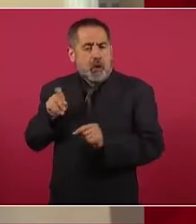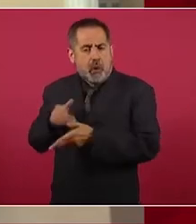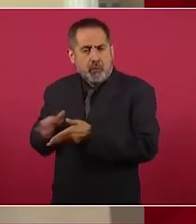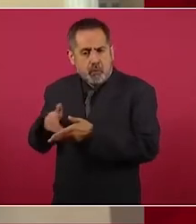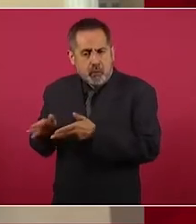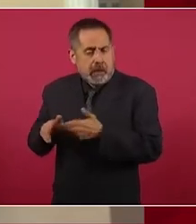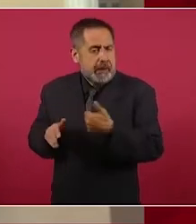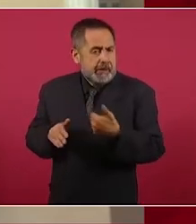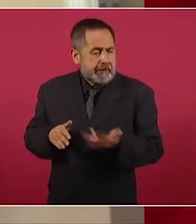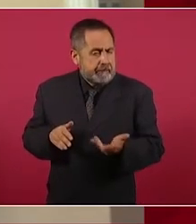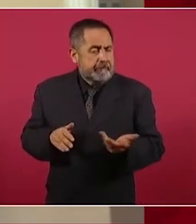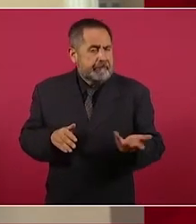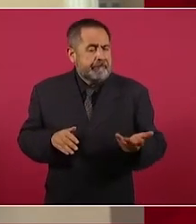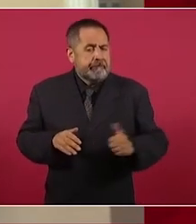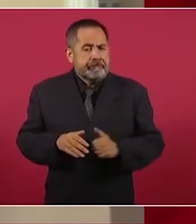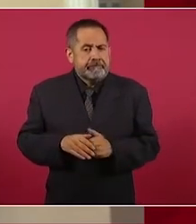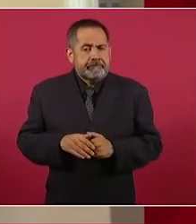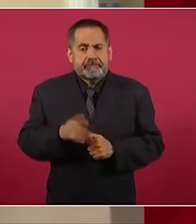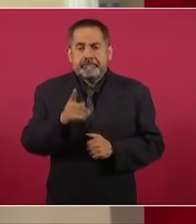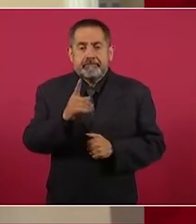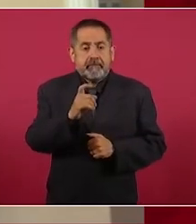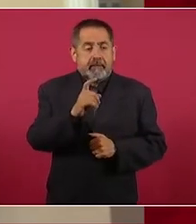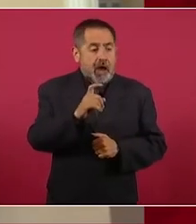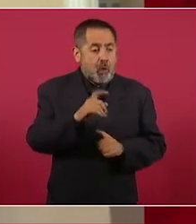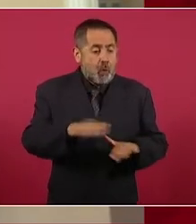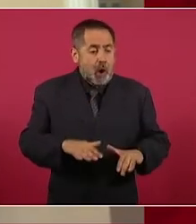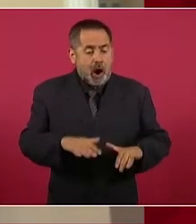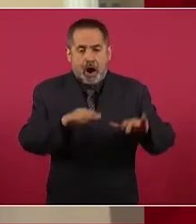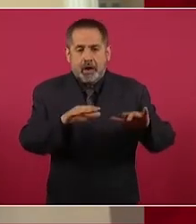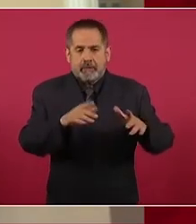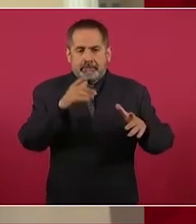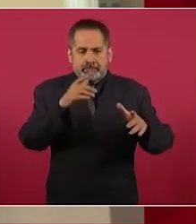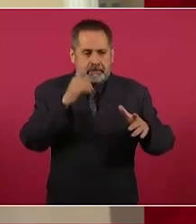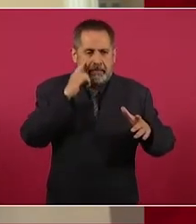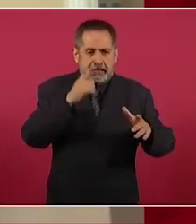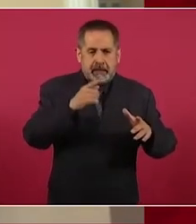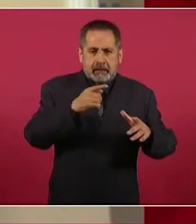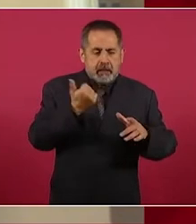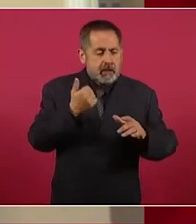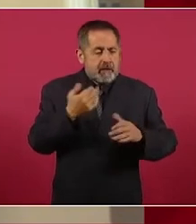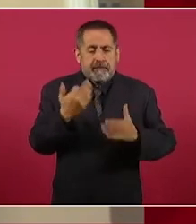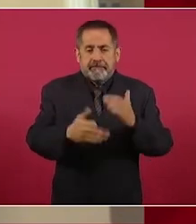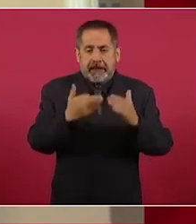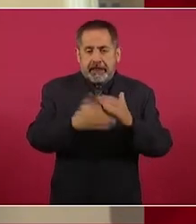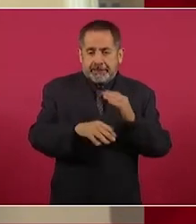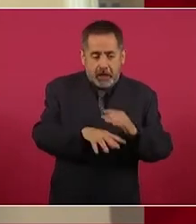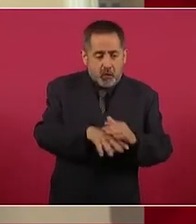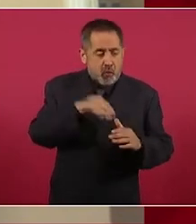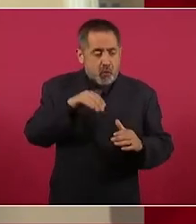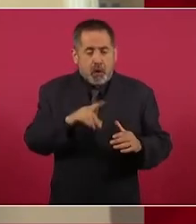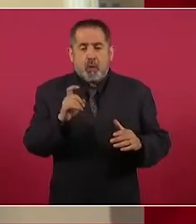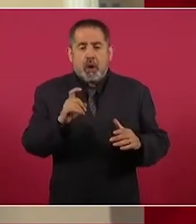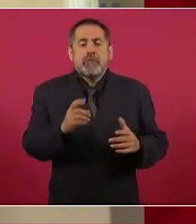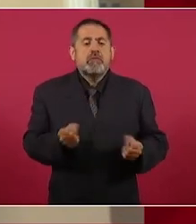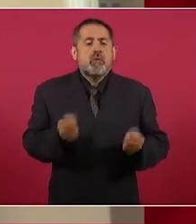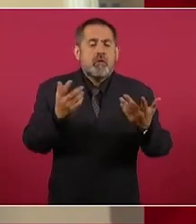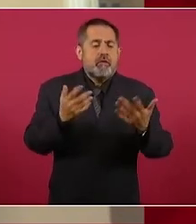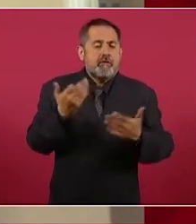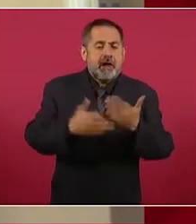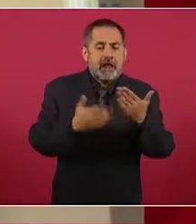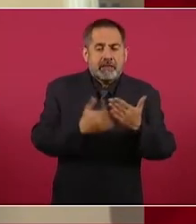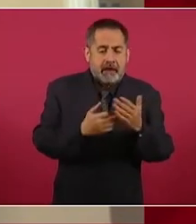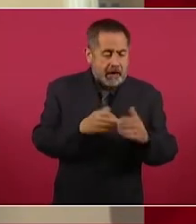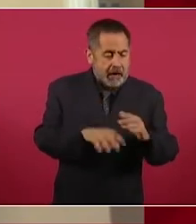El nivel de agua, el tirante por bombear en cada pozo es el siguiente.